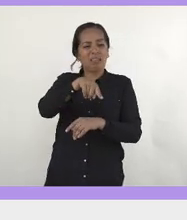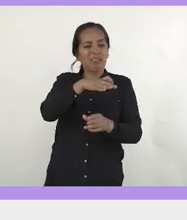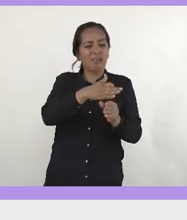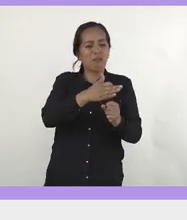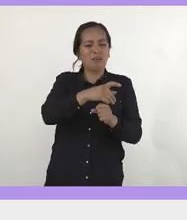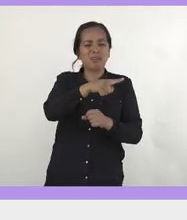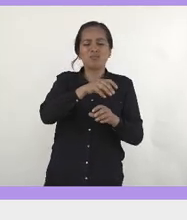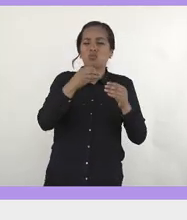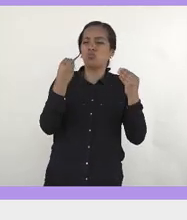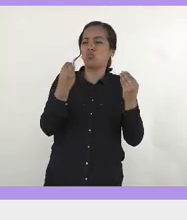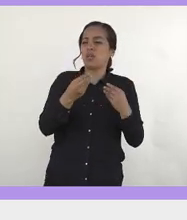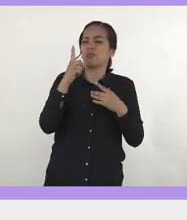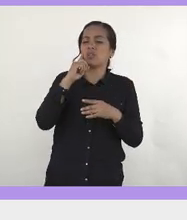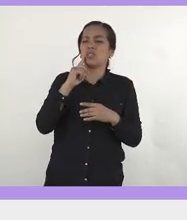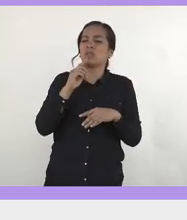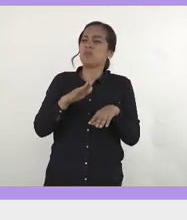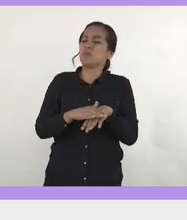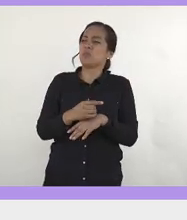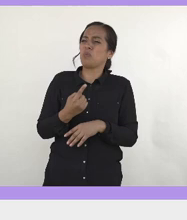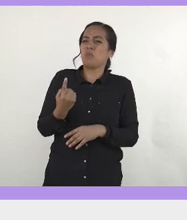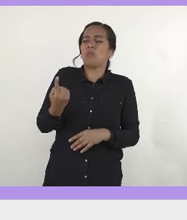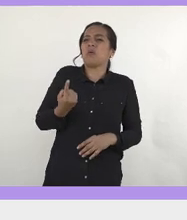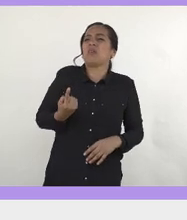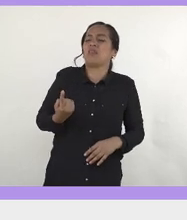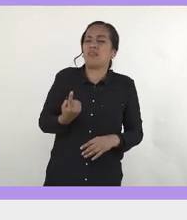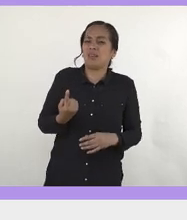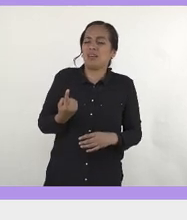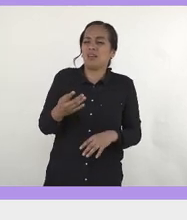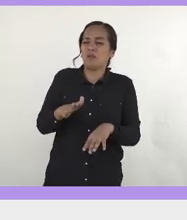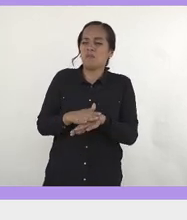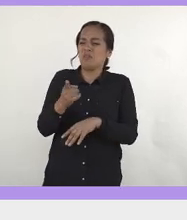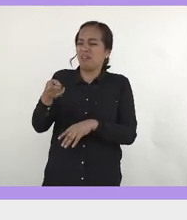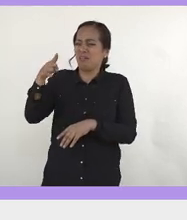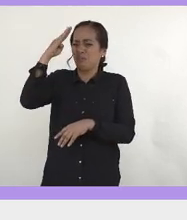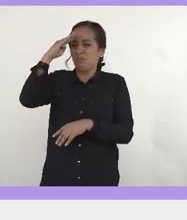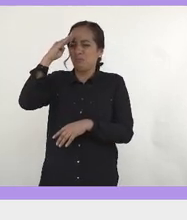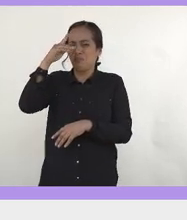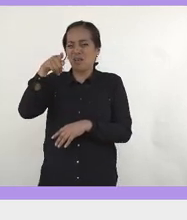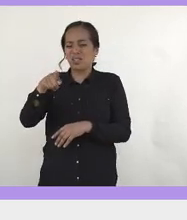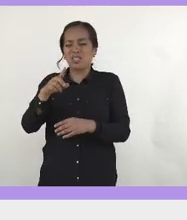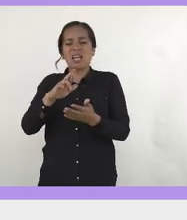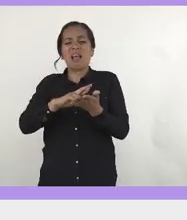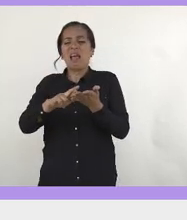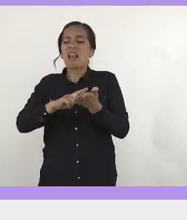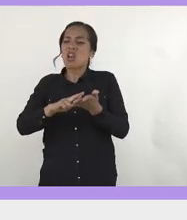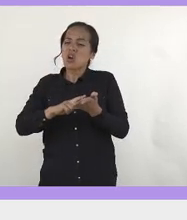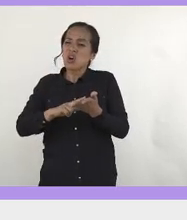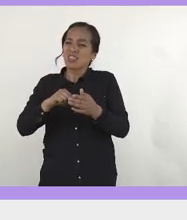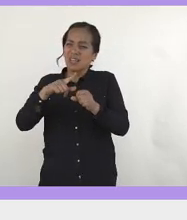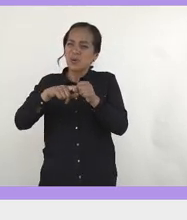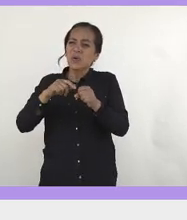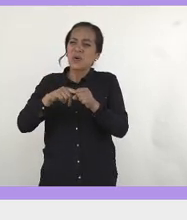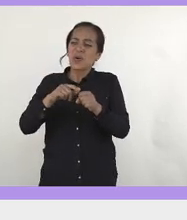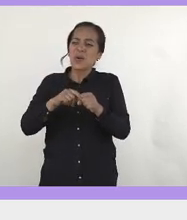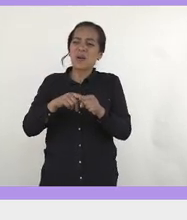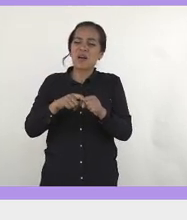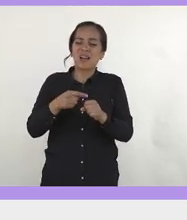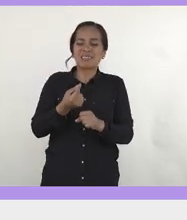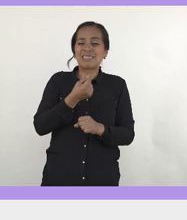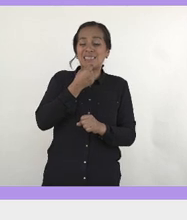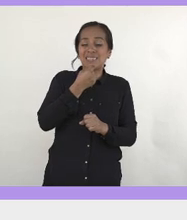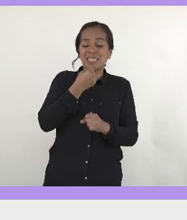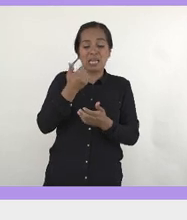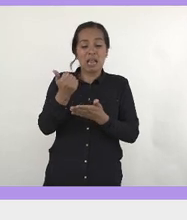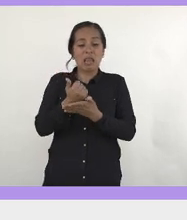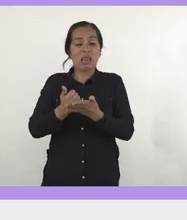mujeres, es decir, pero por qué, de dónde viene eso, de dónde viene que el rosa es de niñas, y el azul es de hombre, de dónde